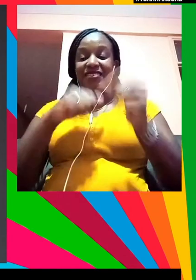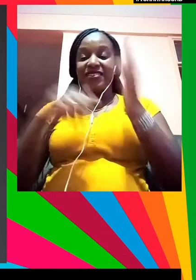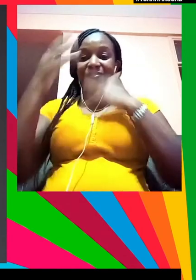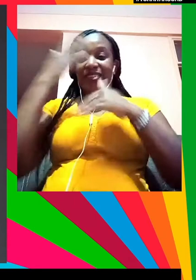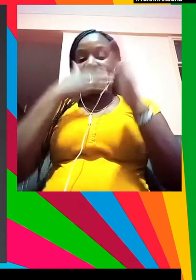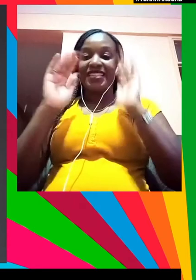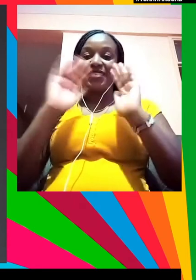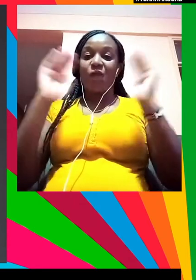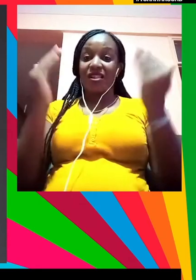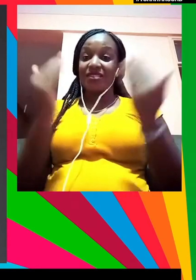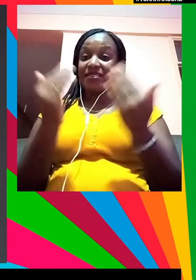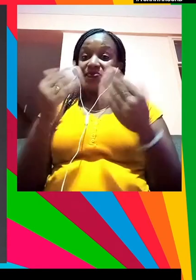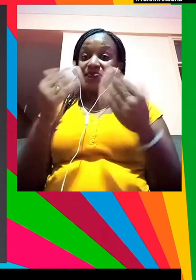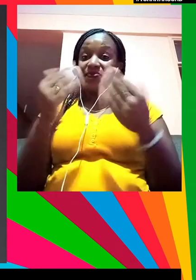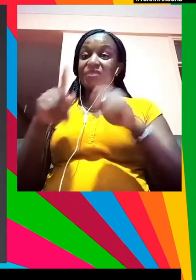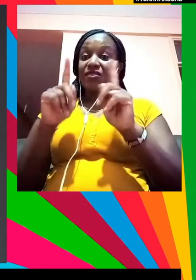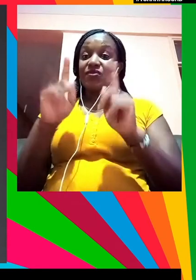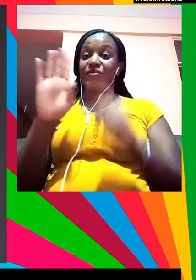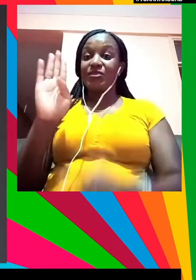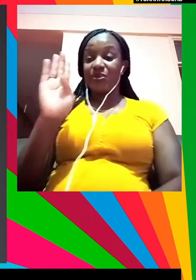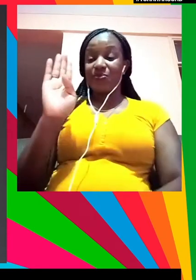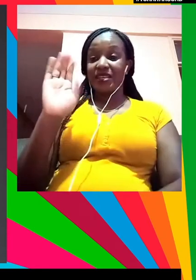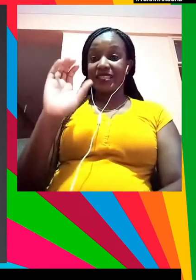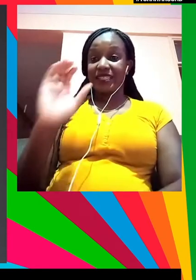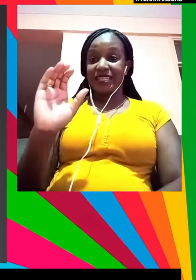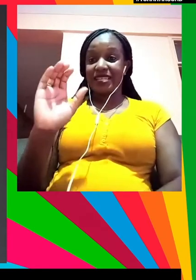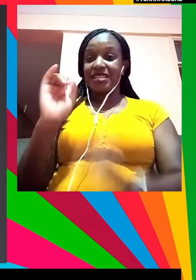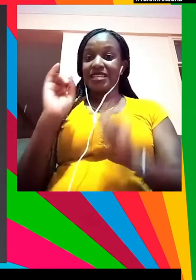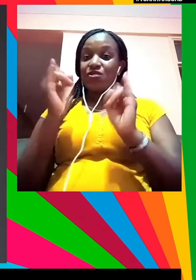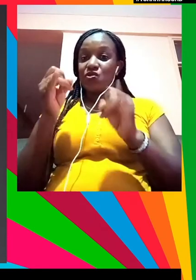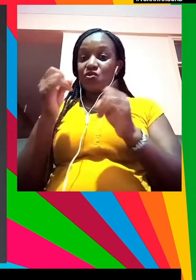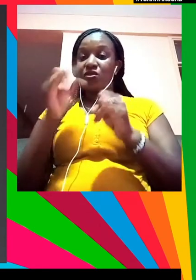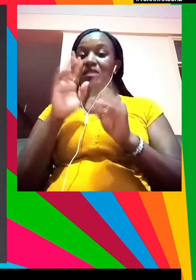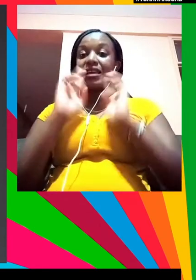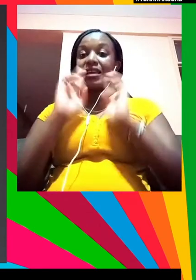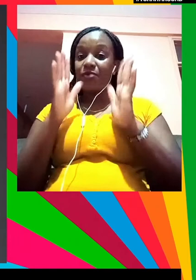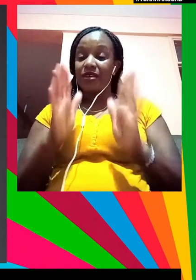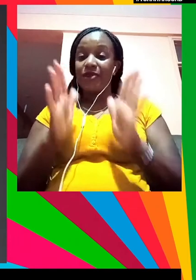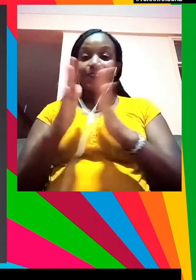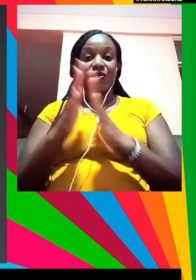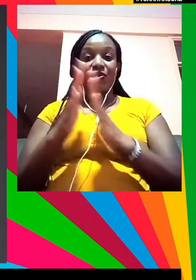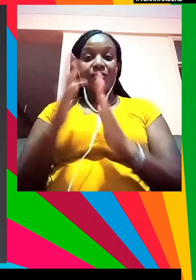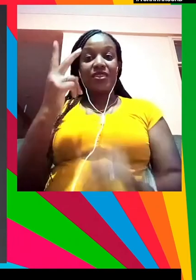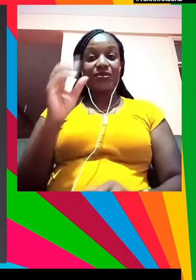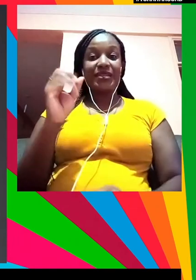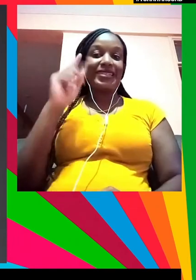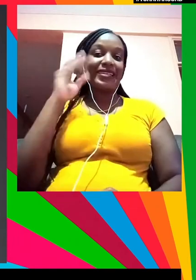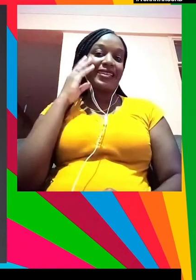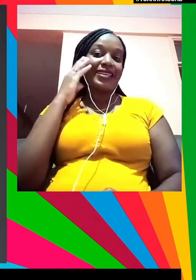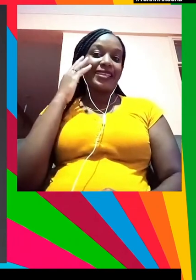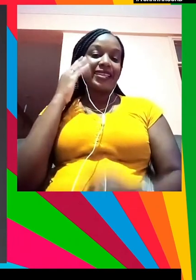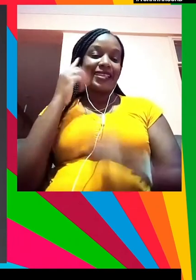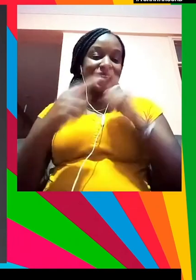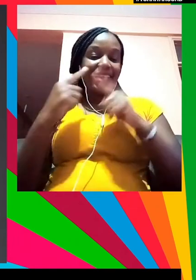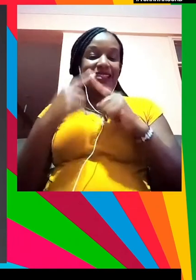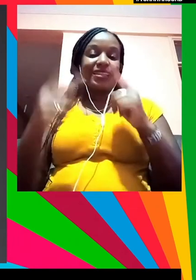colectiva a los que se enfrenta nuestro mundo. Periodista de la BBC durante 20 años, con mucha experiencia